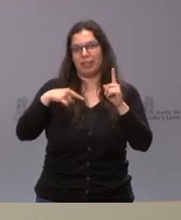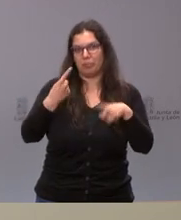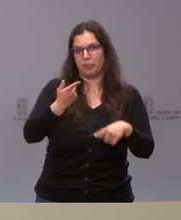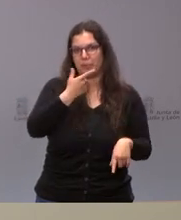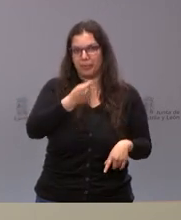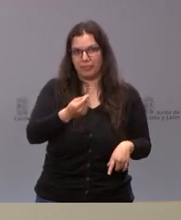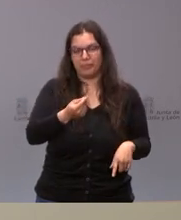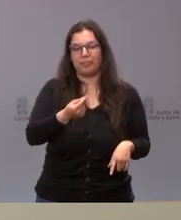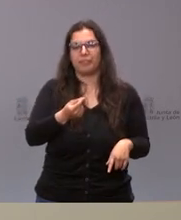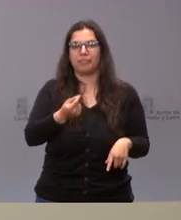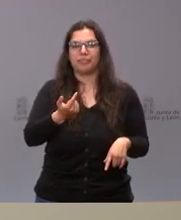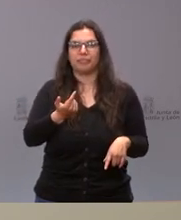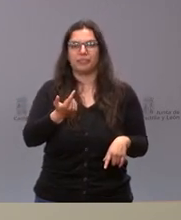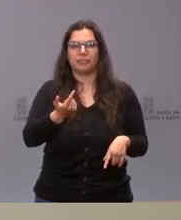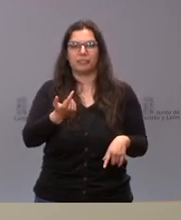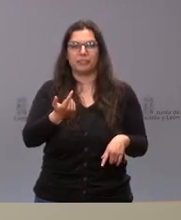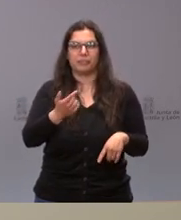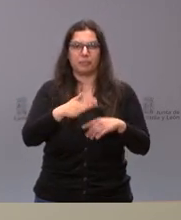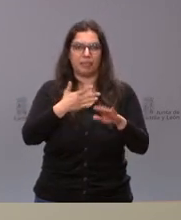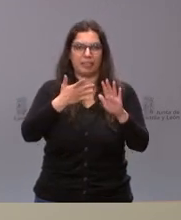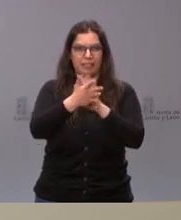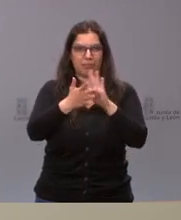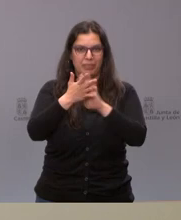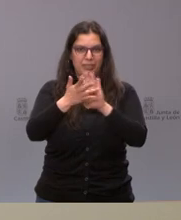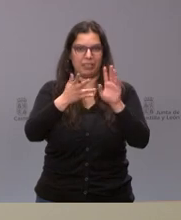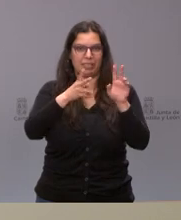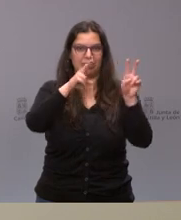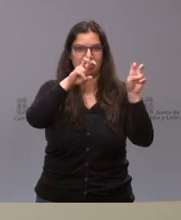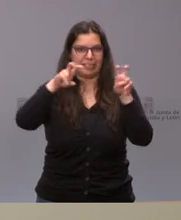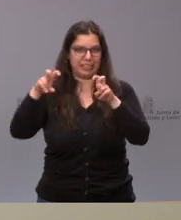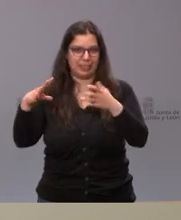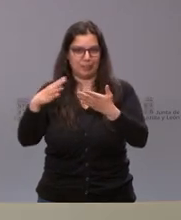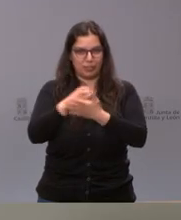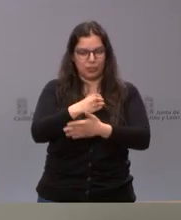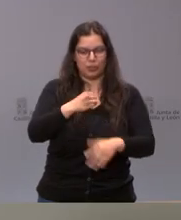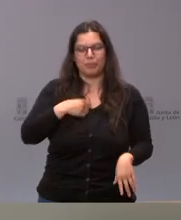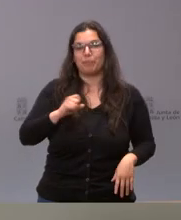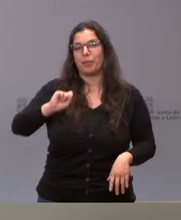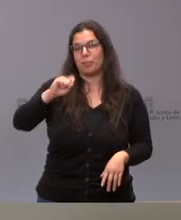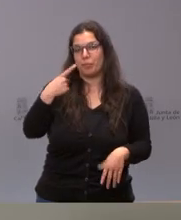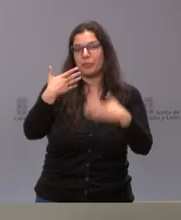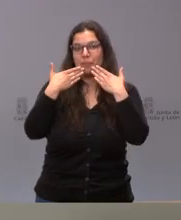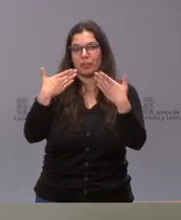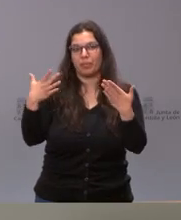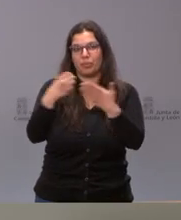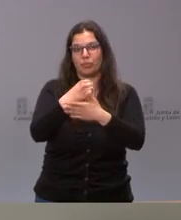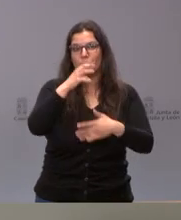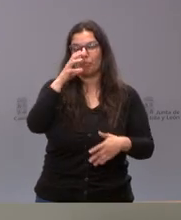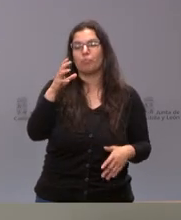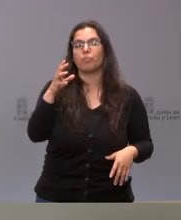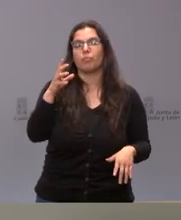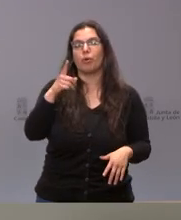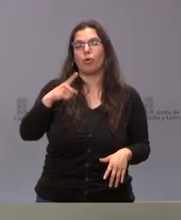explicación de todo lo que les queríamos contar. En primer lugar, muchas gracias a todos ustedes por su